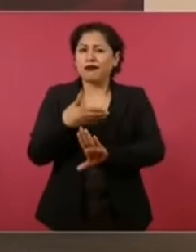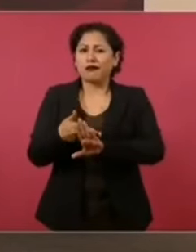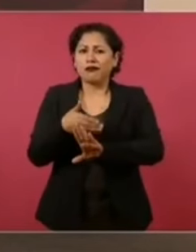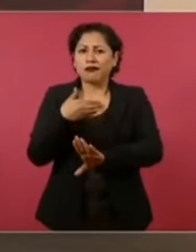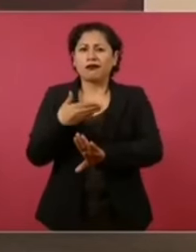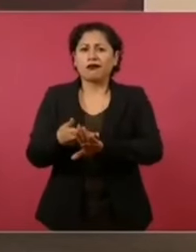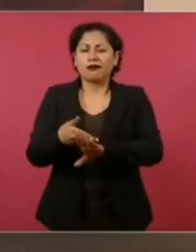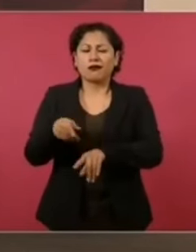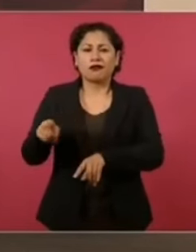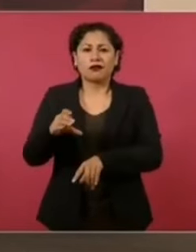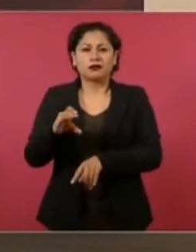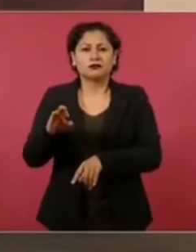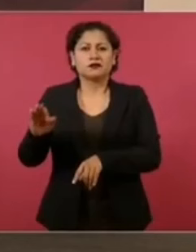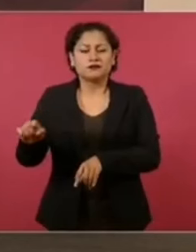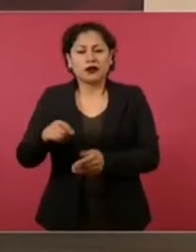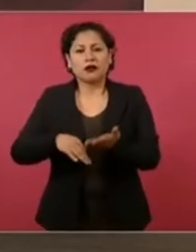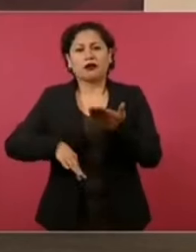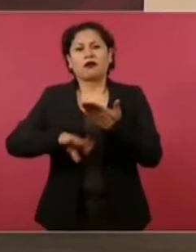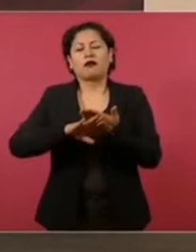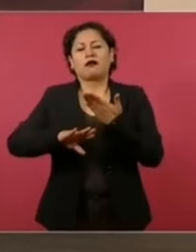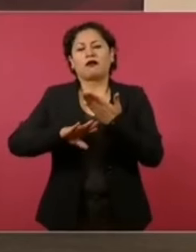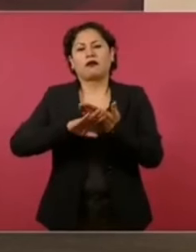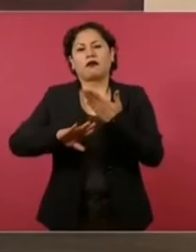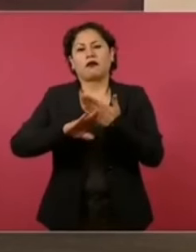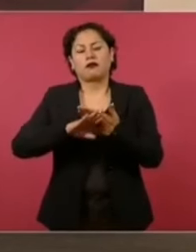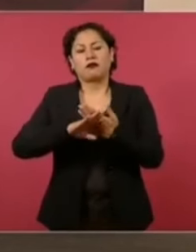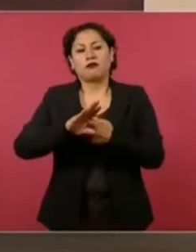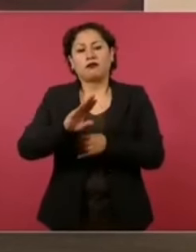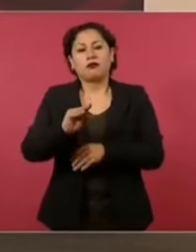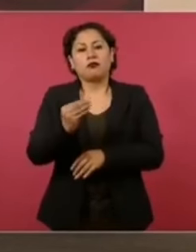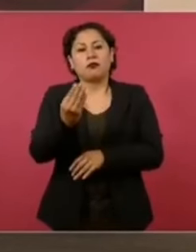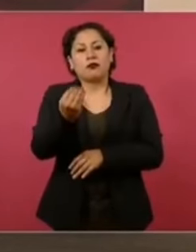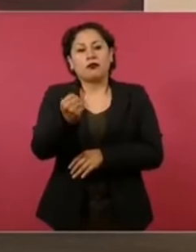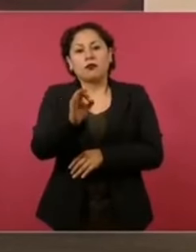contra, 99 por ciento.